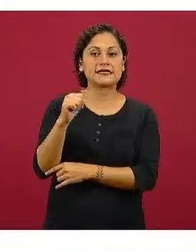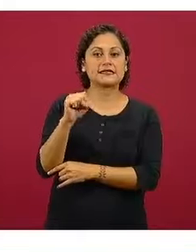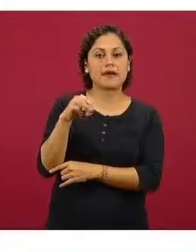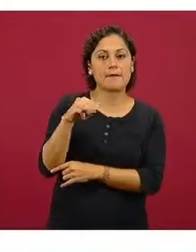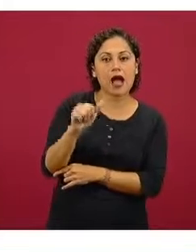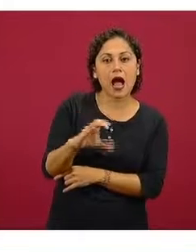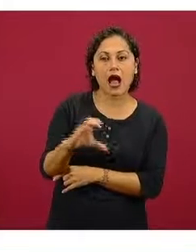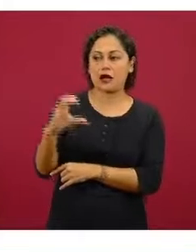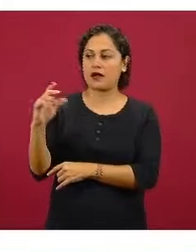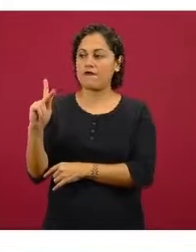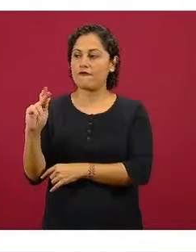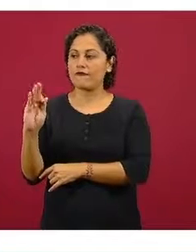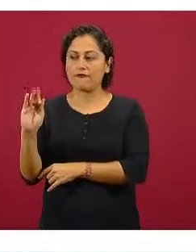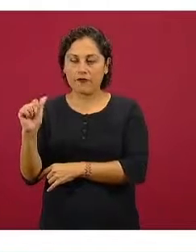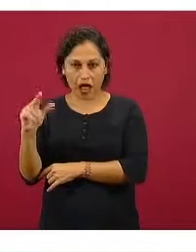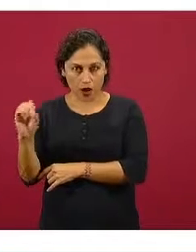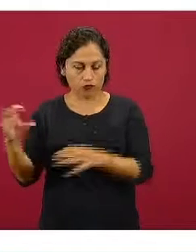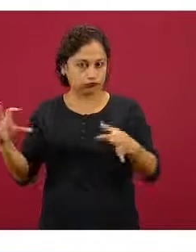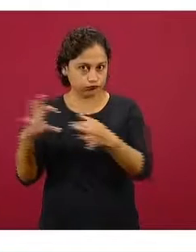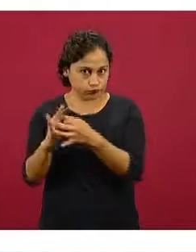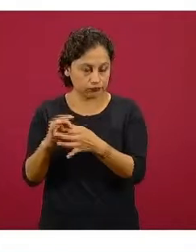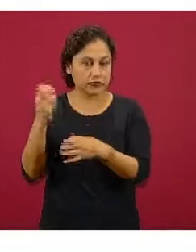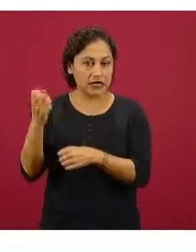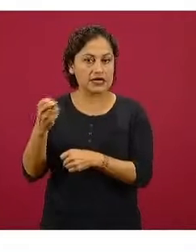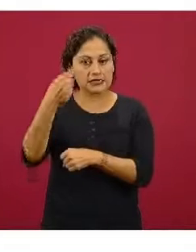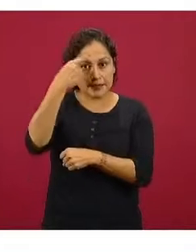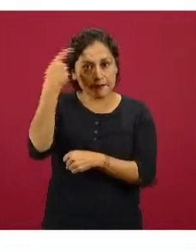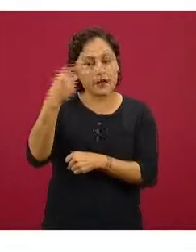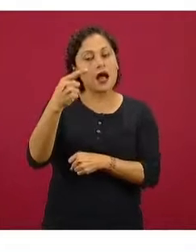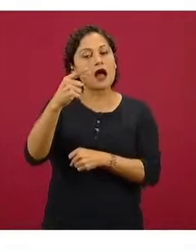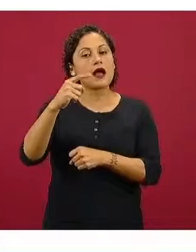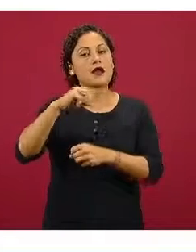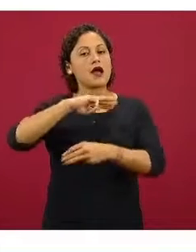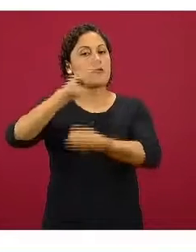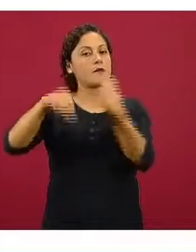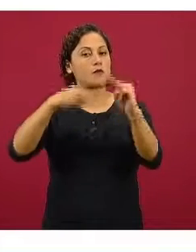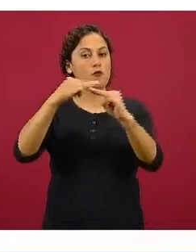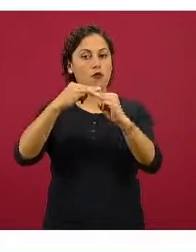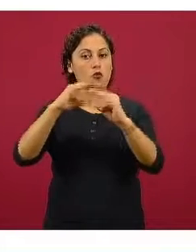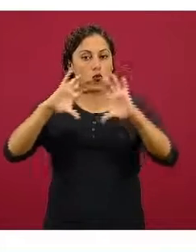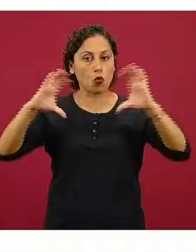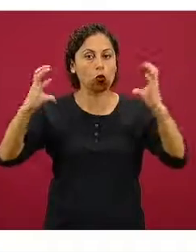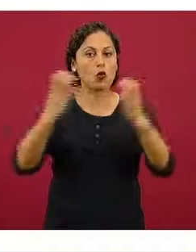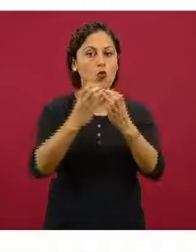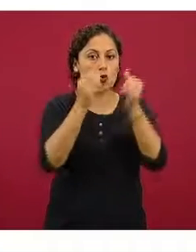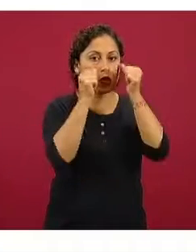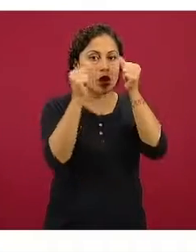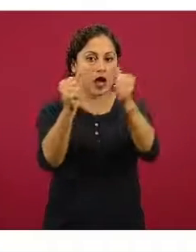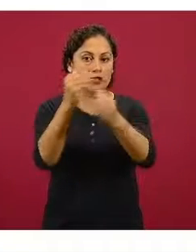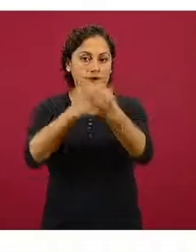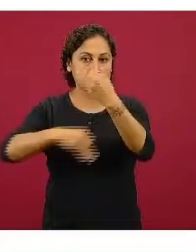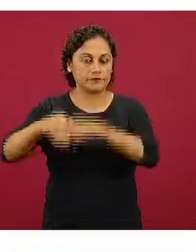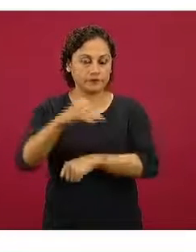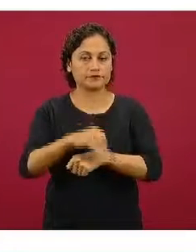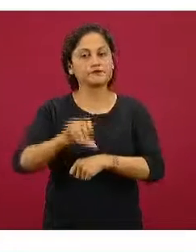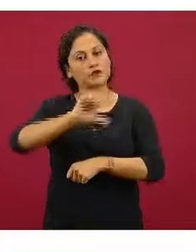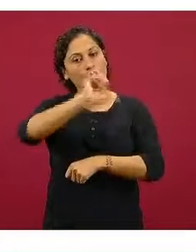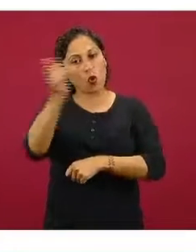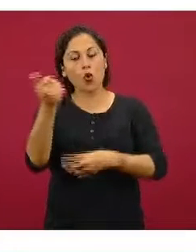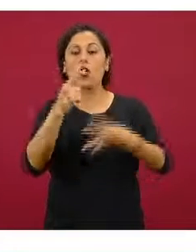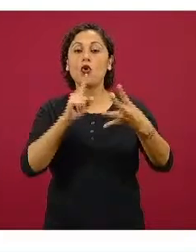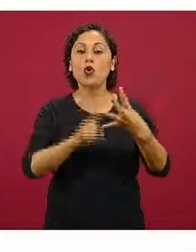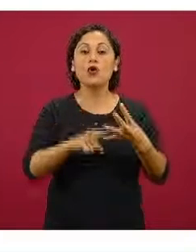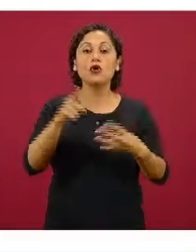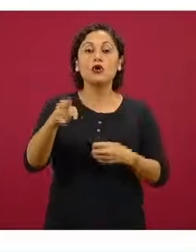definiendo esto también a nivel global y una parte importante fue también la parte de producción. Producción local, es otro de los